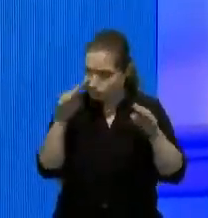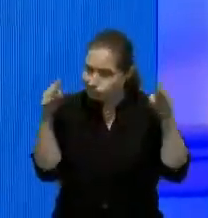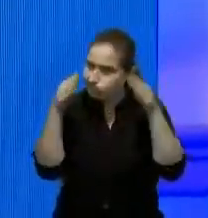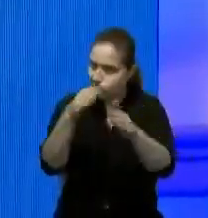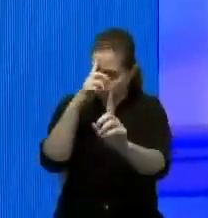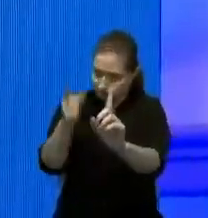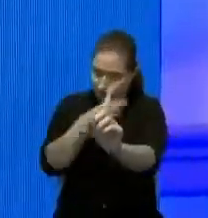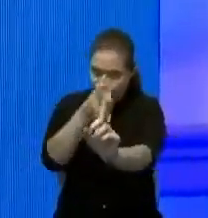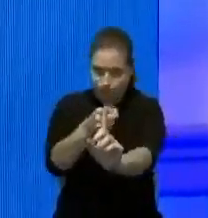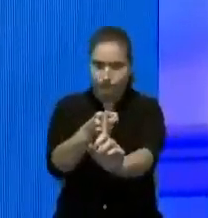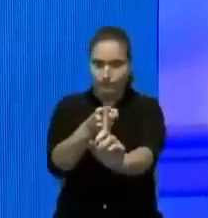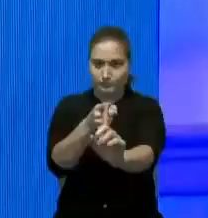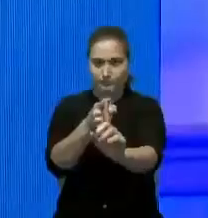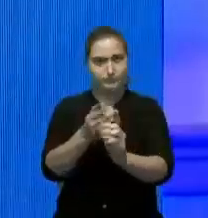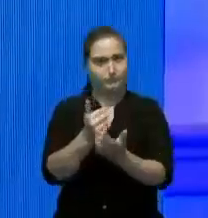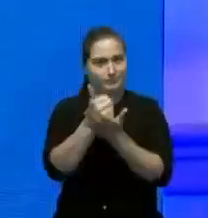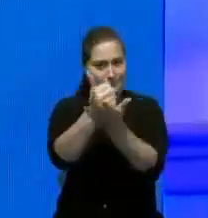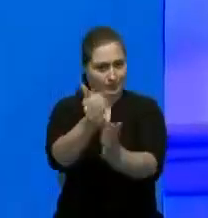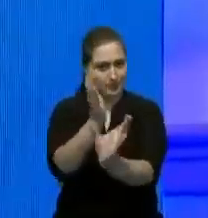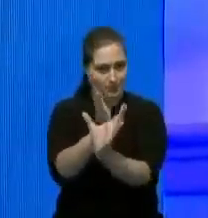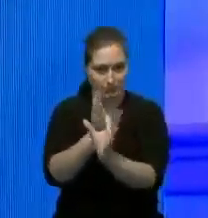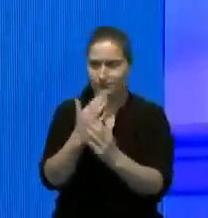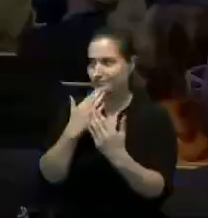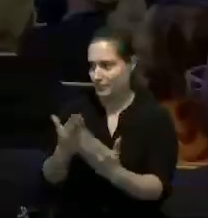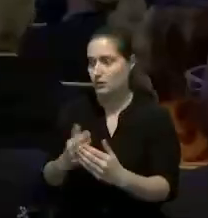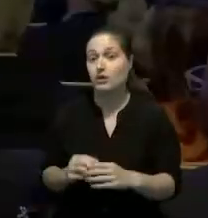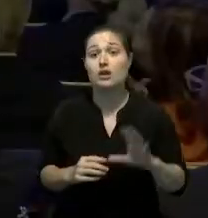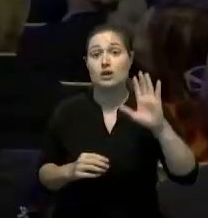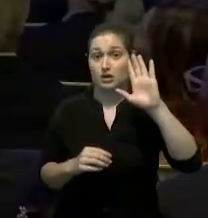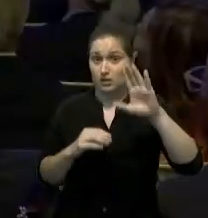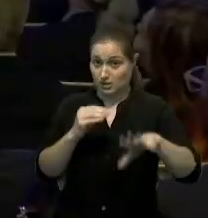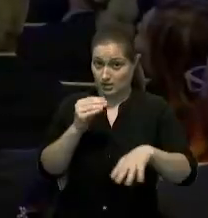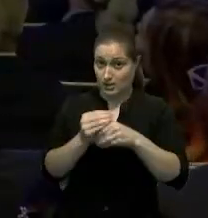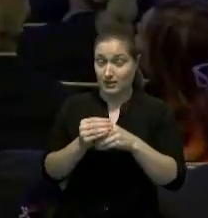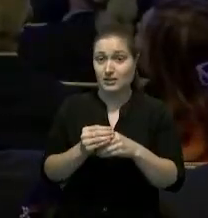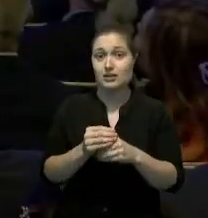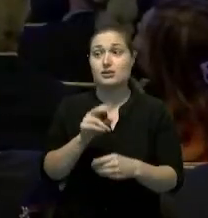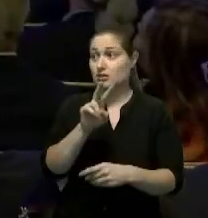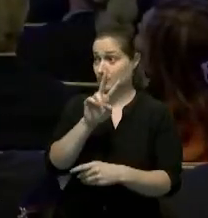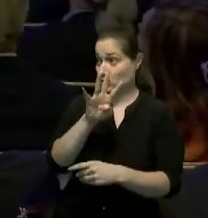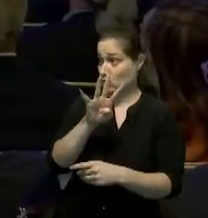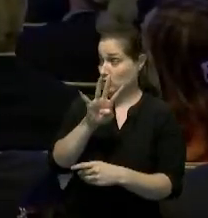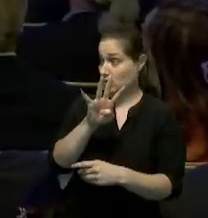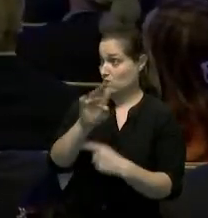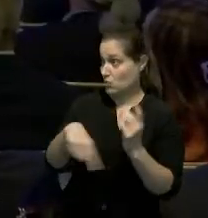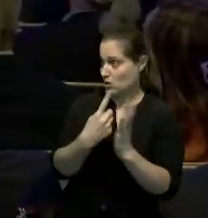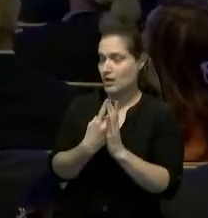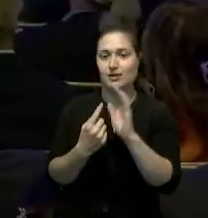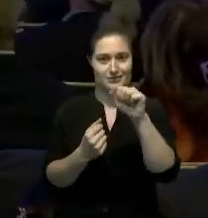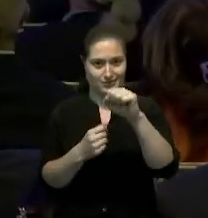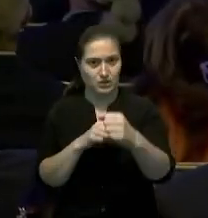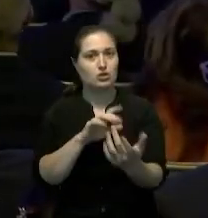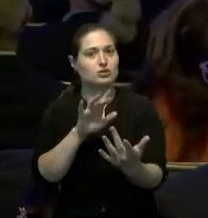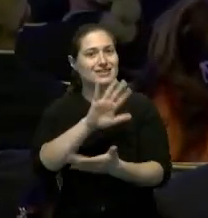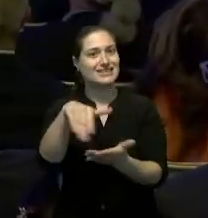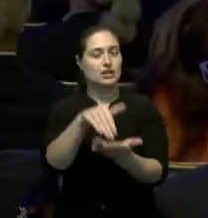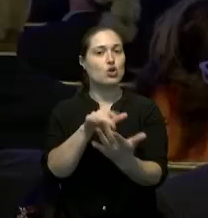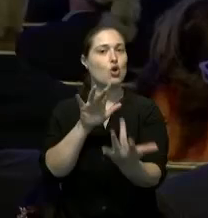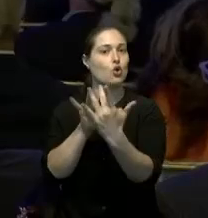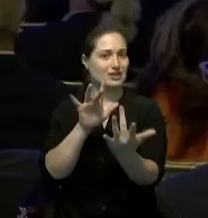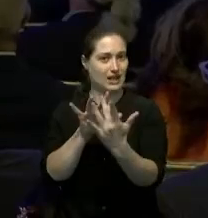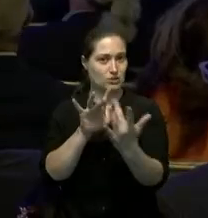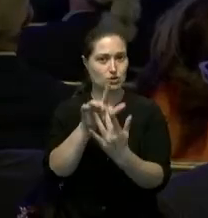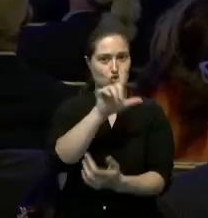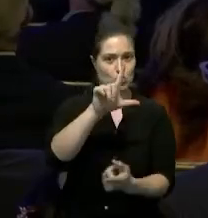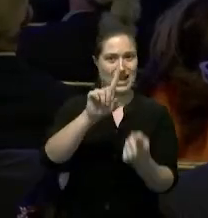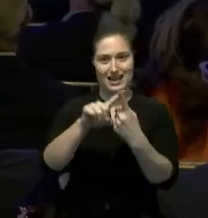total a este tipo de pacientes muchas gracias tenemos que decir también la línea 24 horas claro se lo dije el contact center que aumentamos a 24 horas de lunes